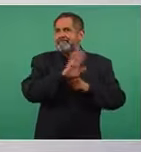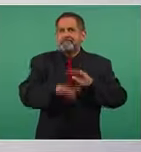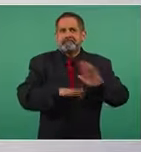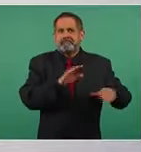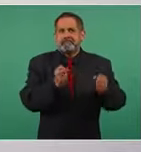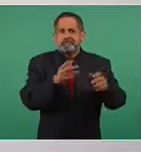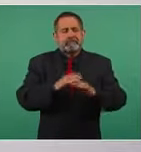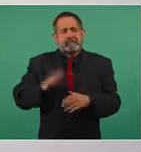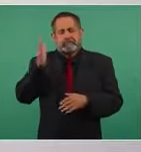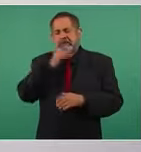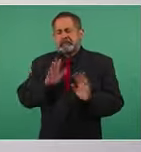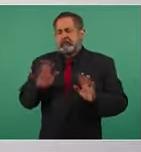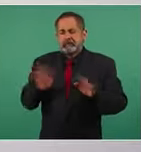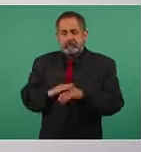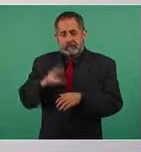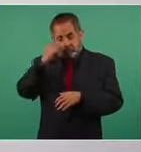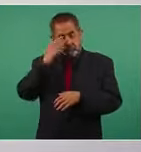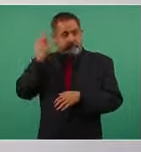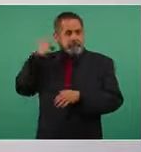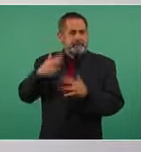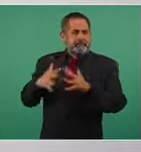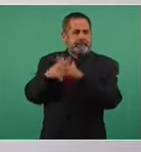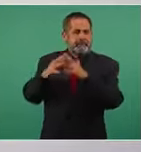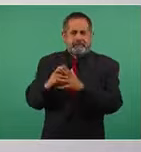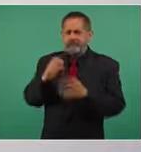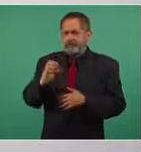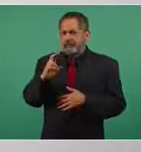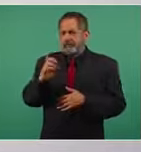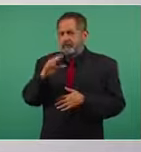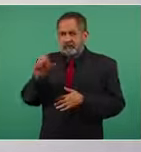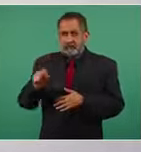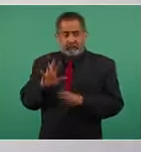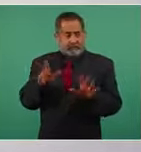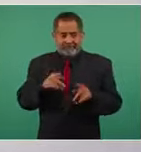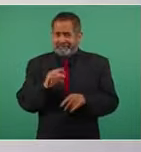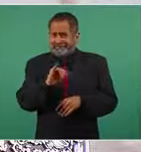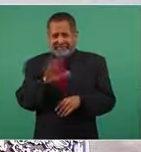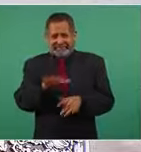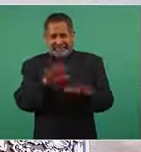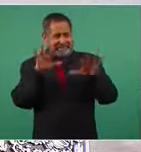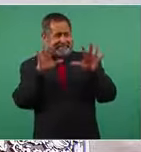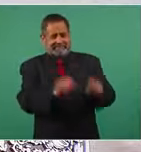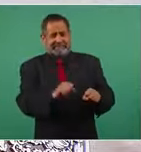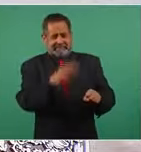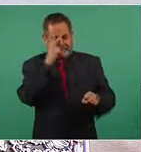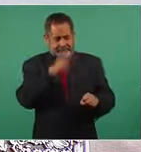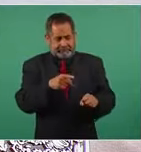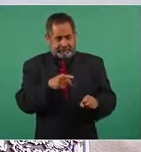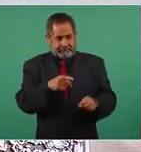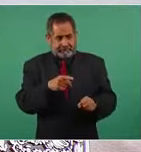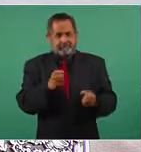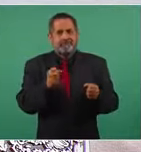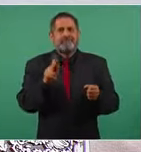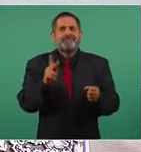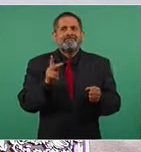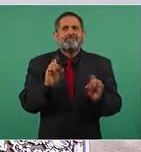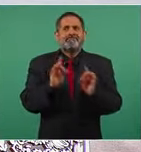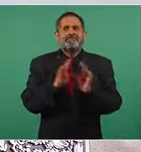después de la batalla de las cruces ya estaba la ciudad para ser tomada